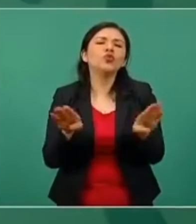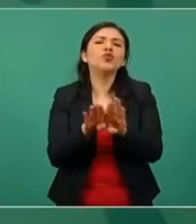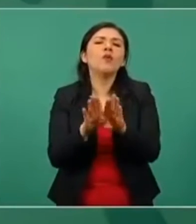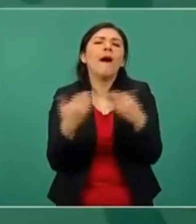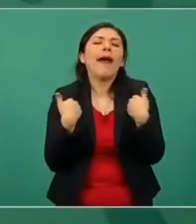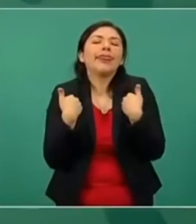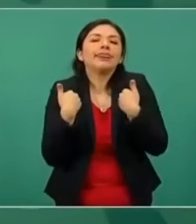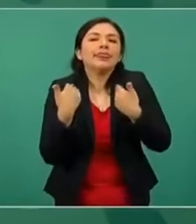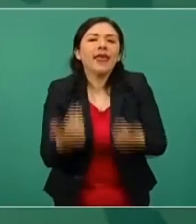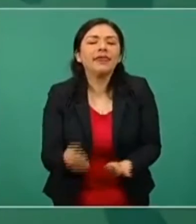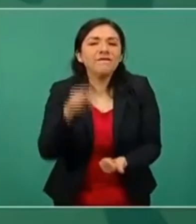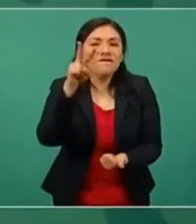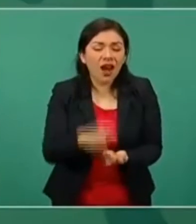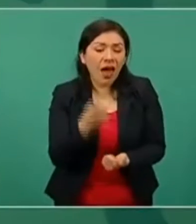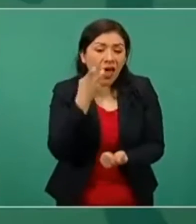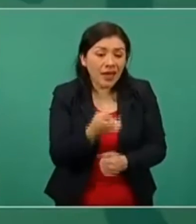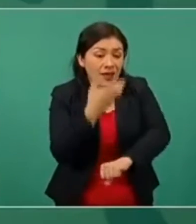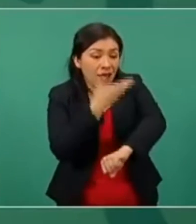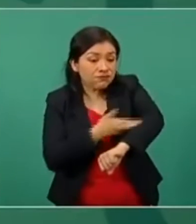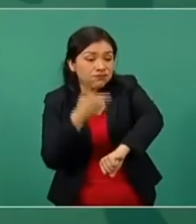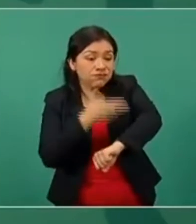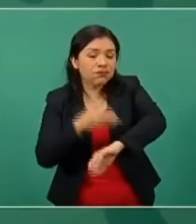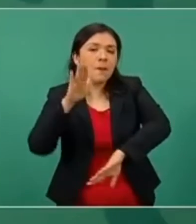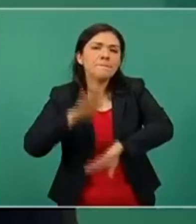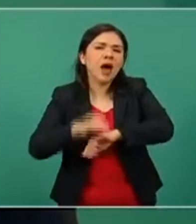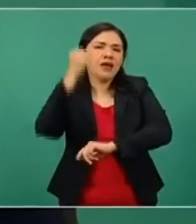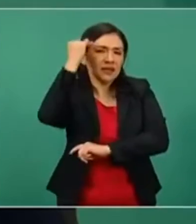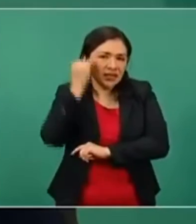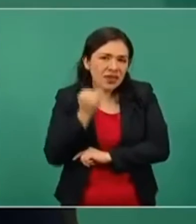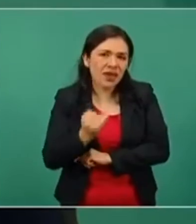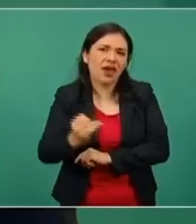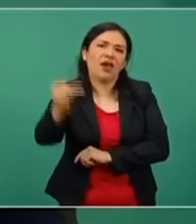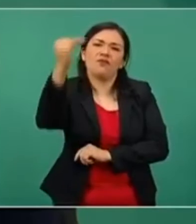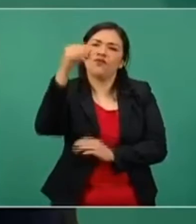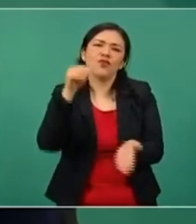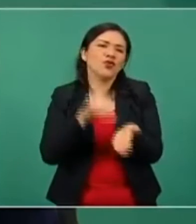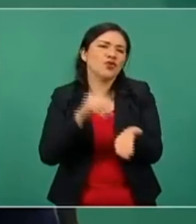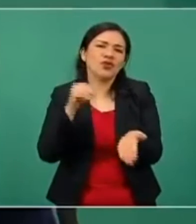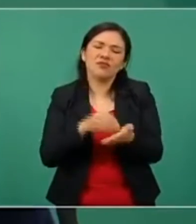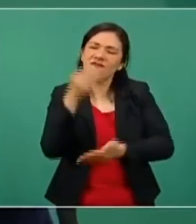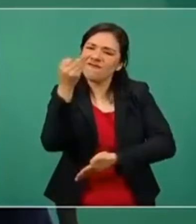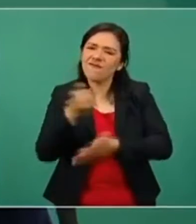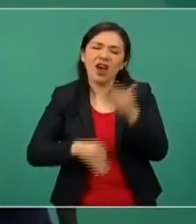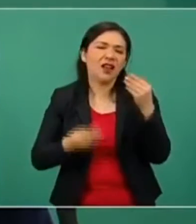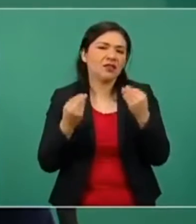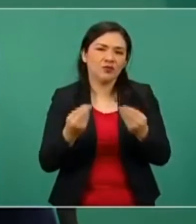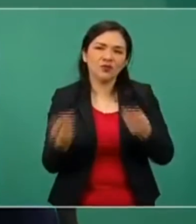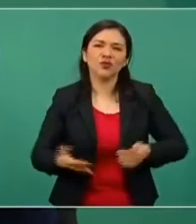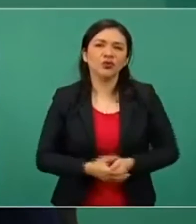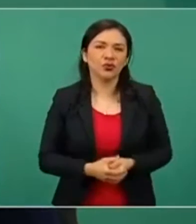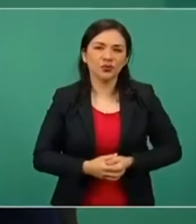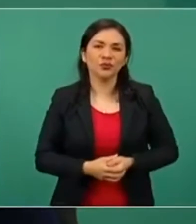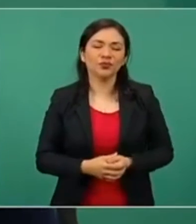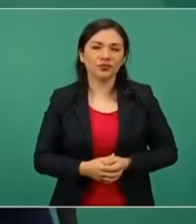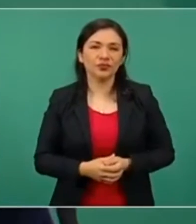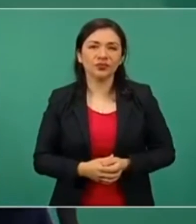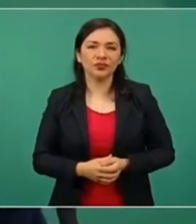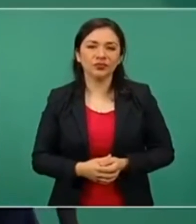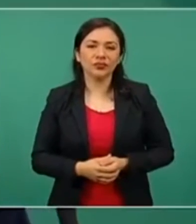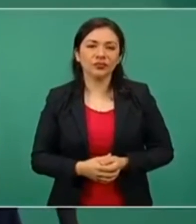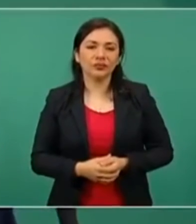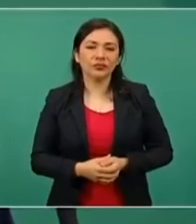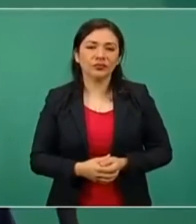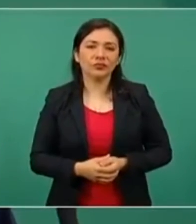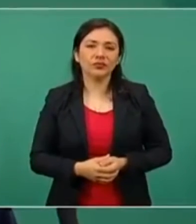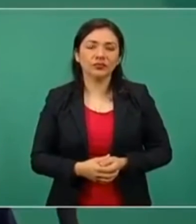de que va a llevar todavía algún tiempo sin